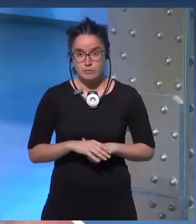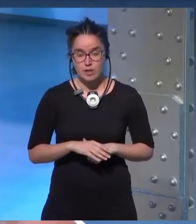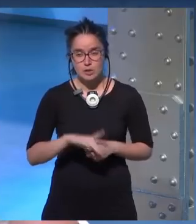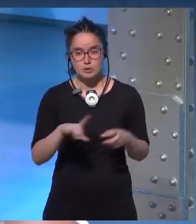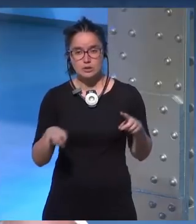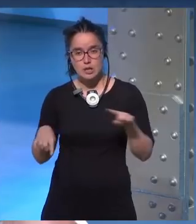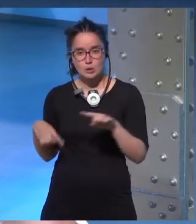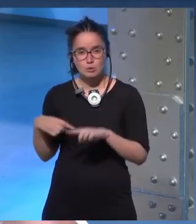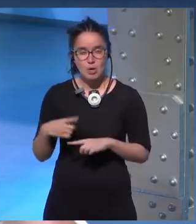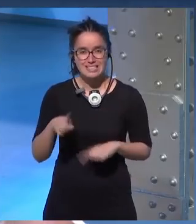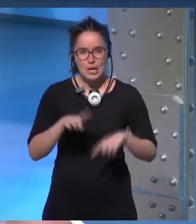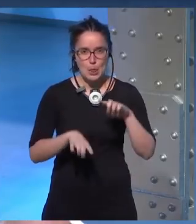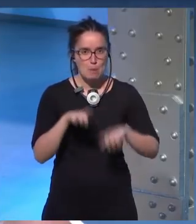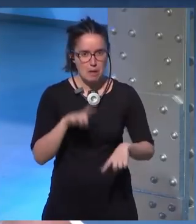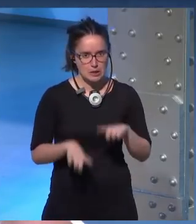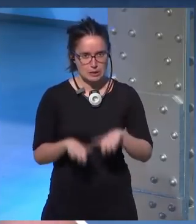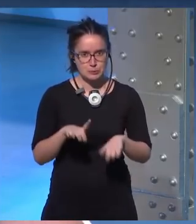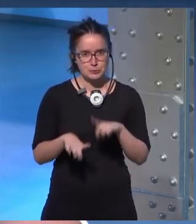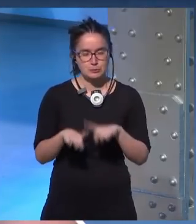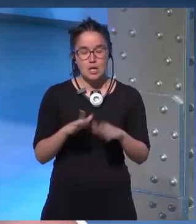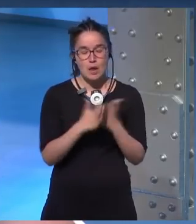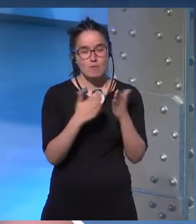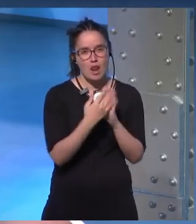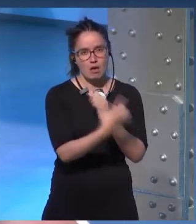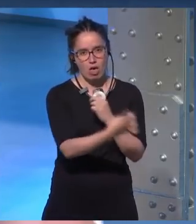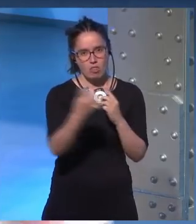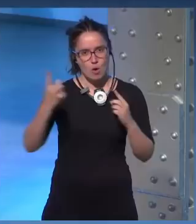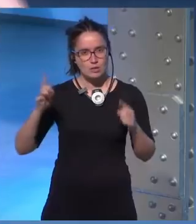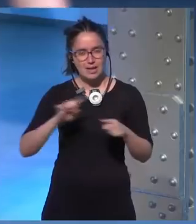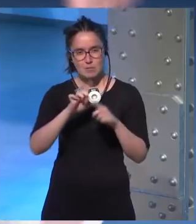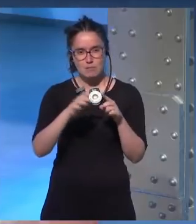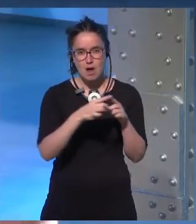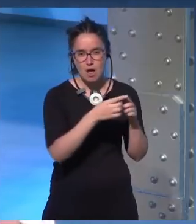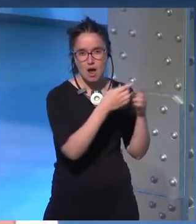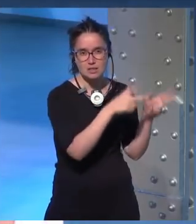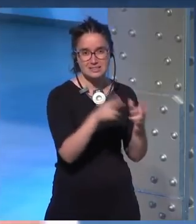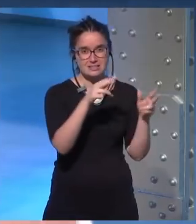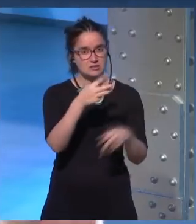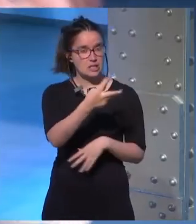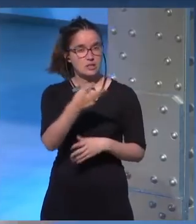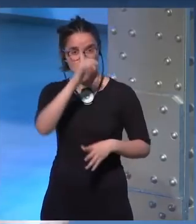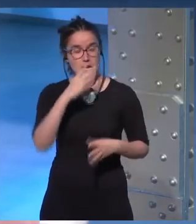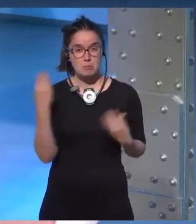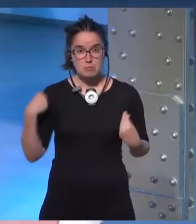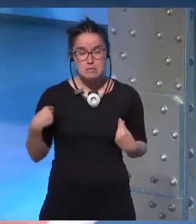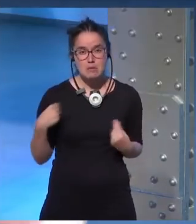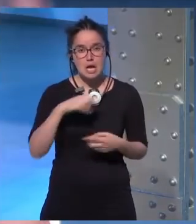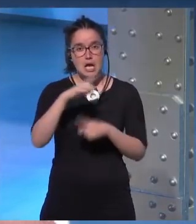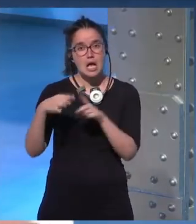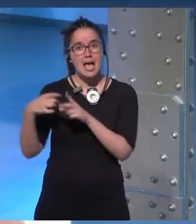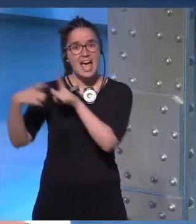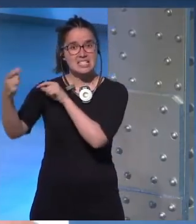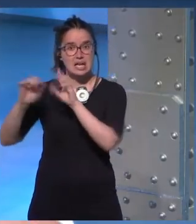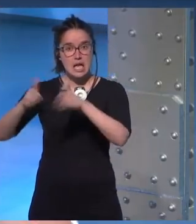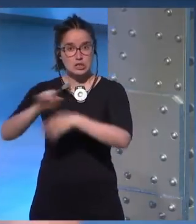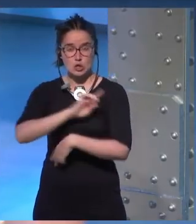luego depende de cada novela en la primera trilogía fue esta imagen en el caso de las estrellas son